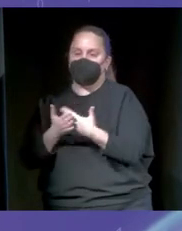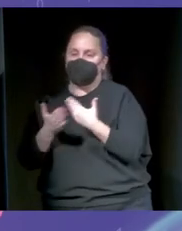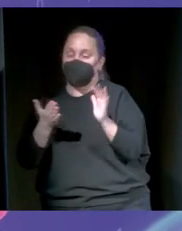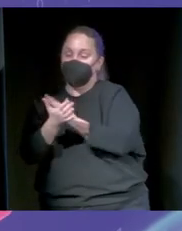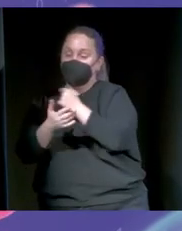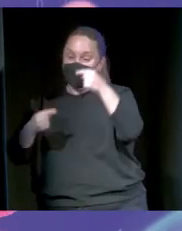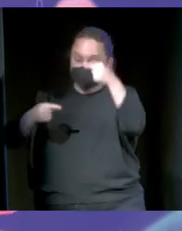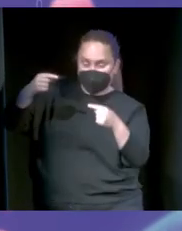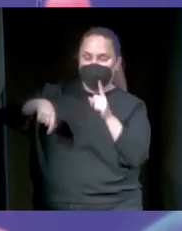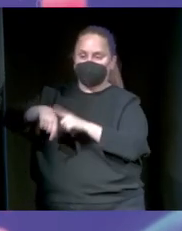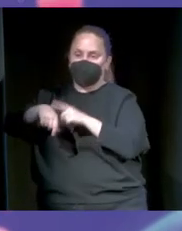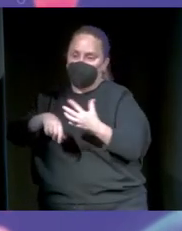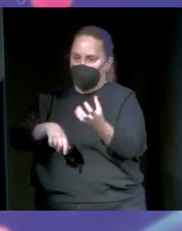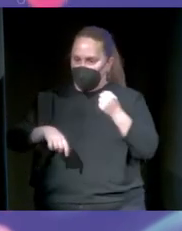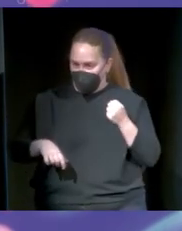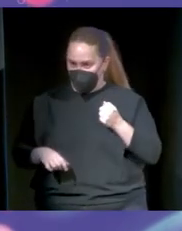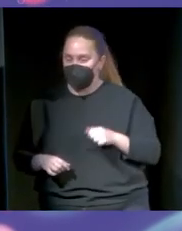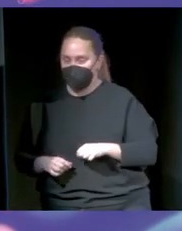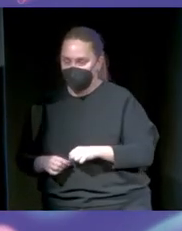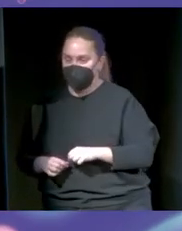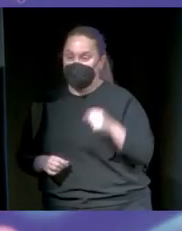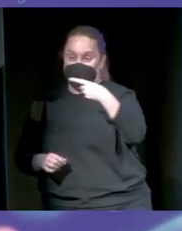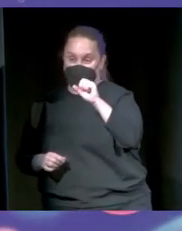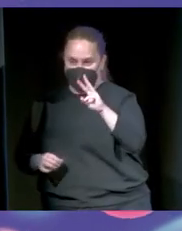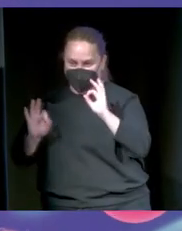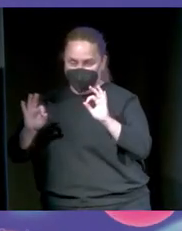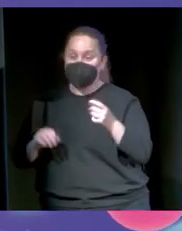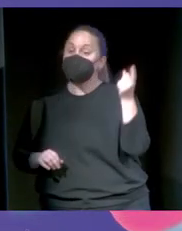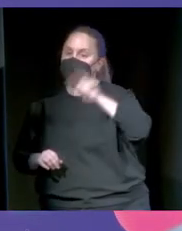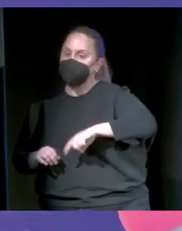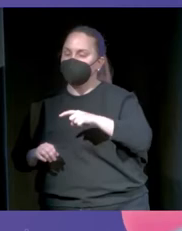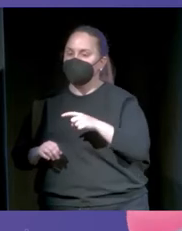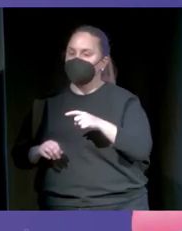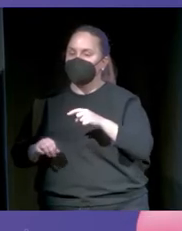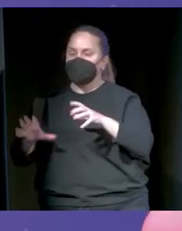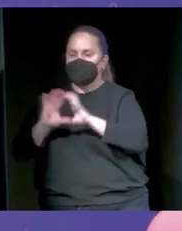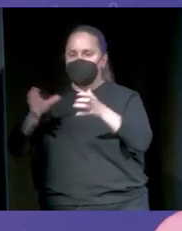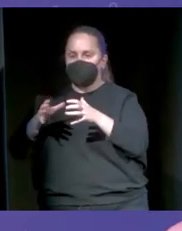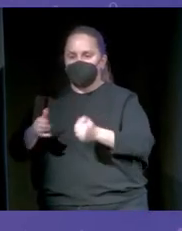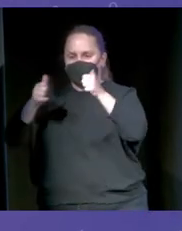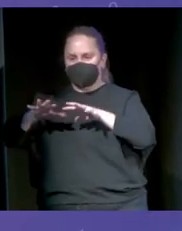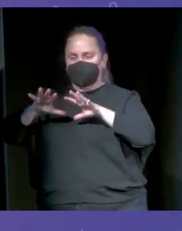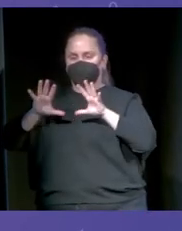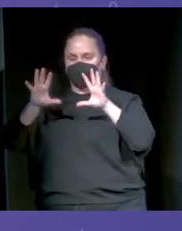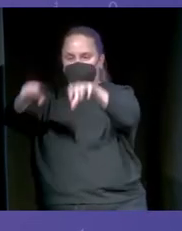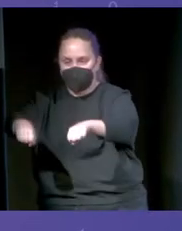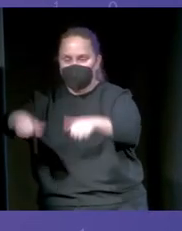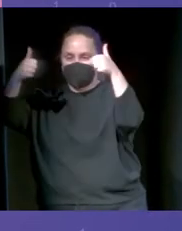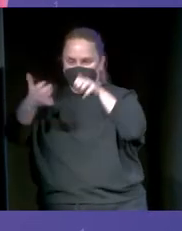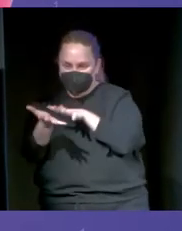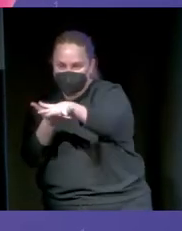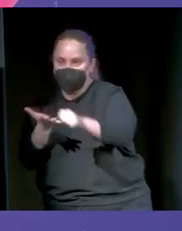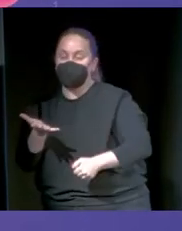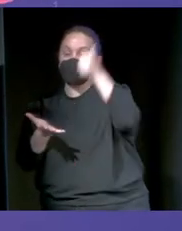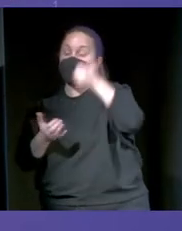es el tiempo que ahorramos. Y lo más importante es que además estamos ampliando el alcance de nuestro equipo. Porque antes de esto no se monitorizaba